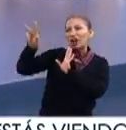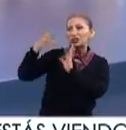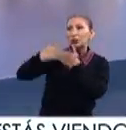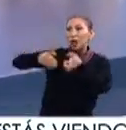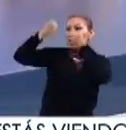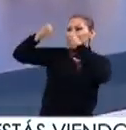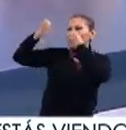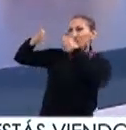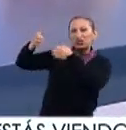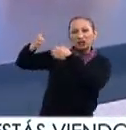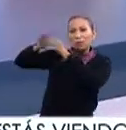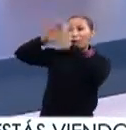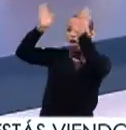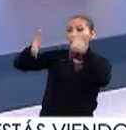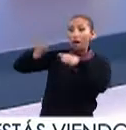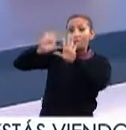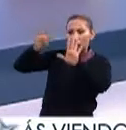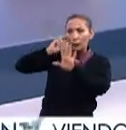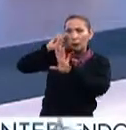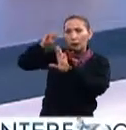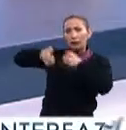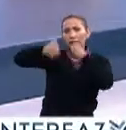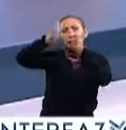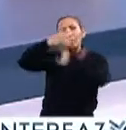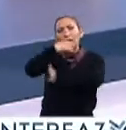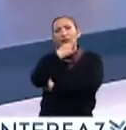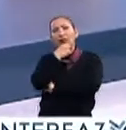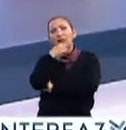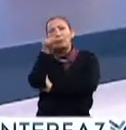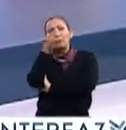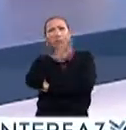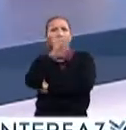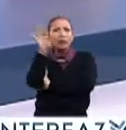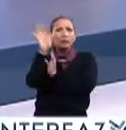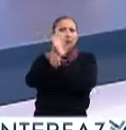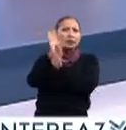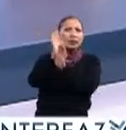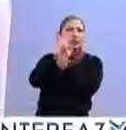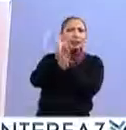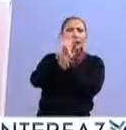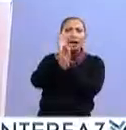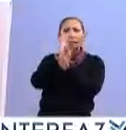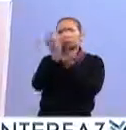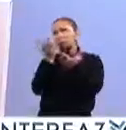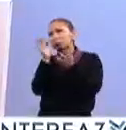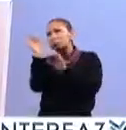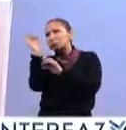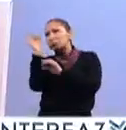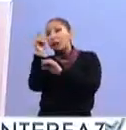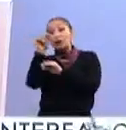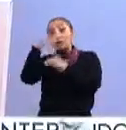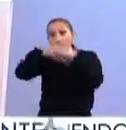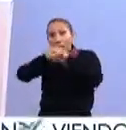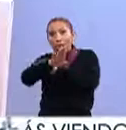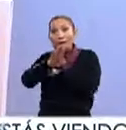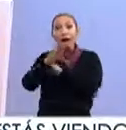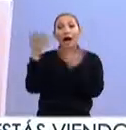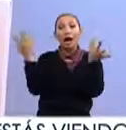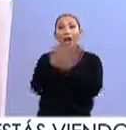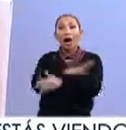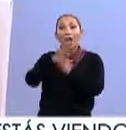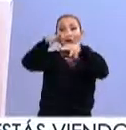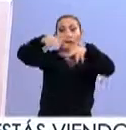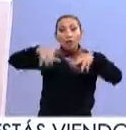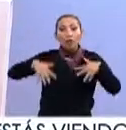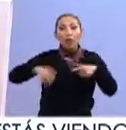edificaciones, al igual tú ves un edificio y dices, esto puede ser un cine, ¿no? Y digamos, no es eso, es un